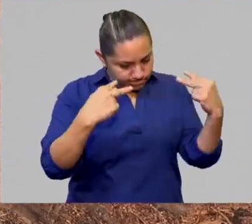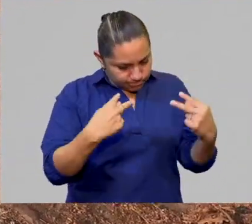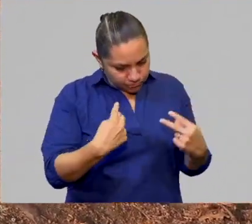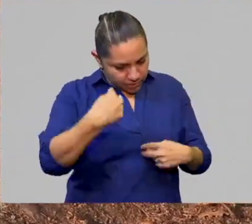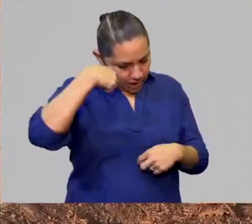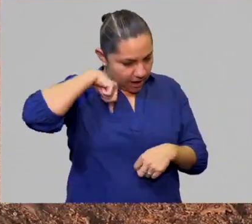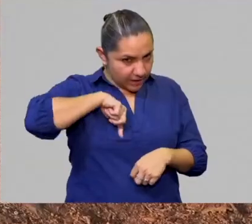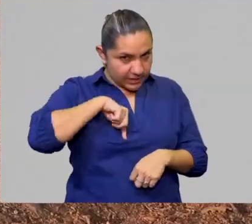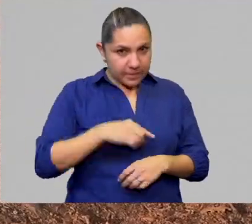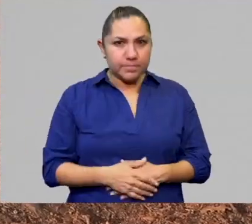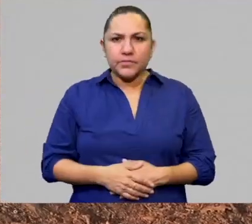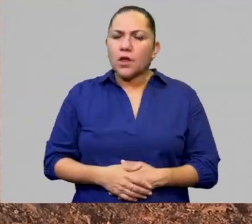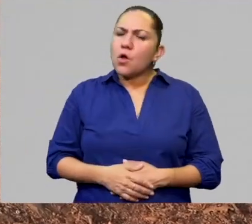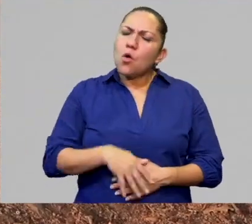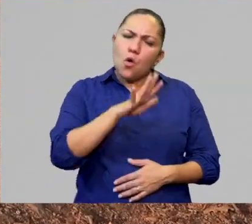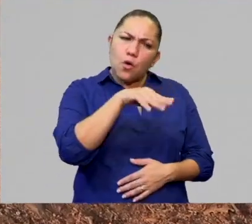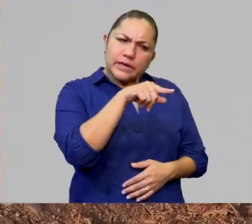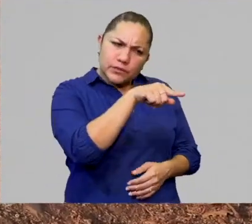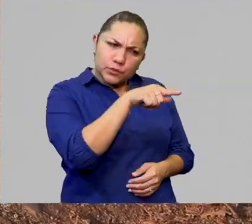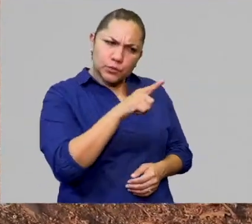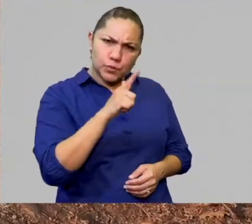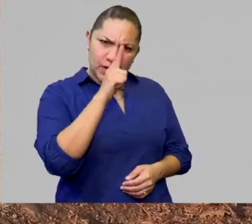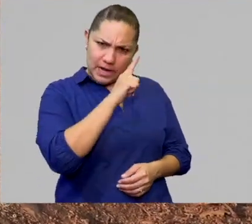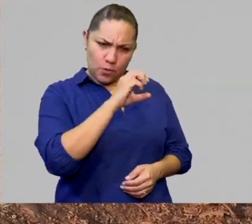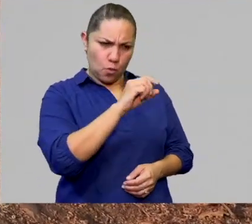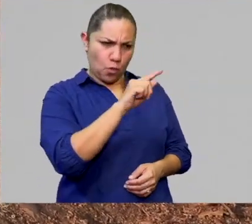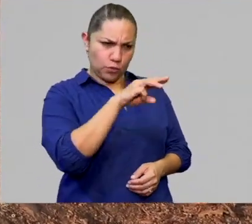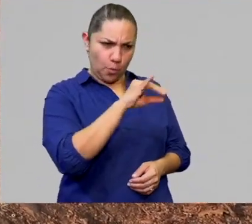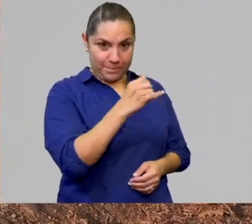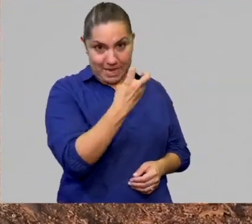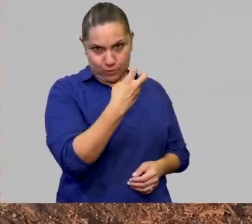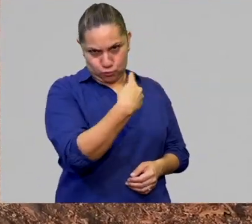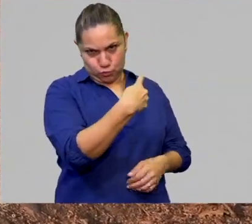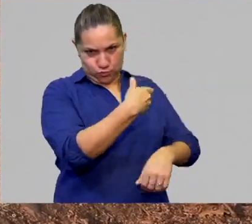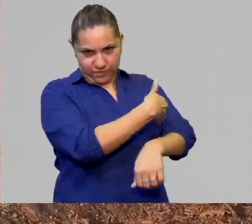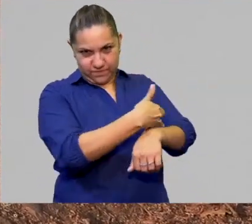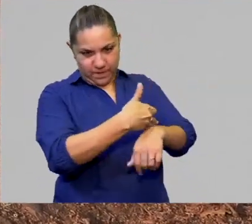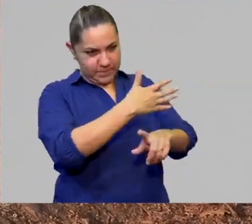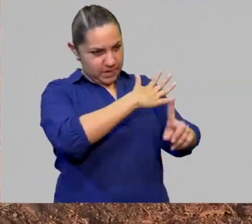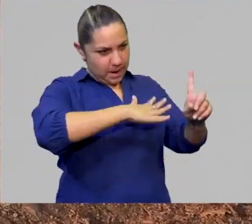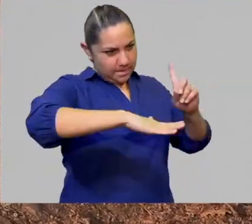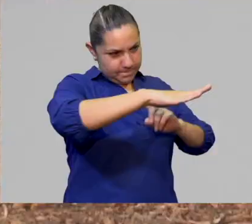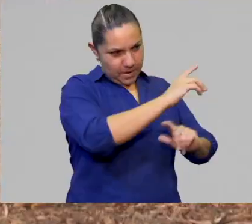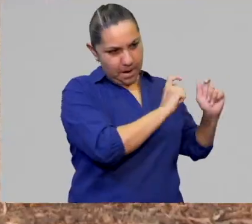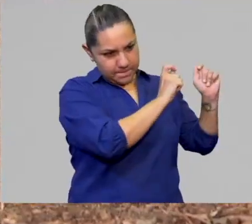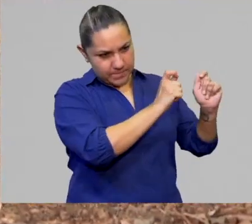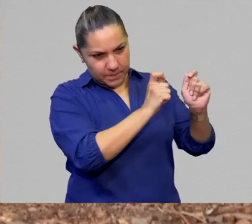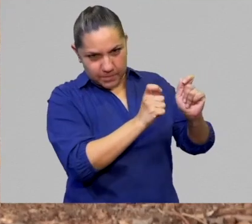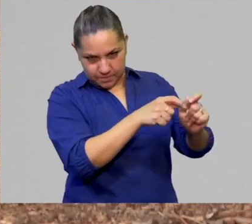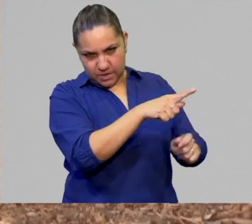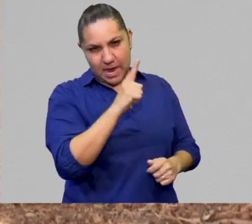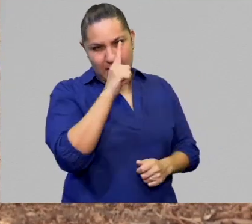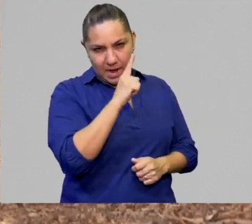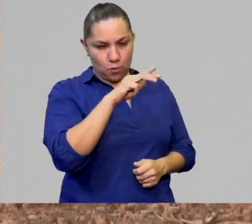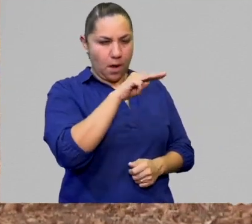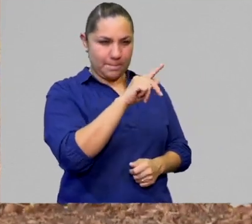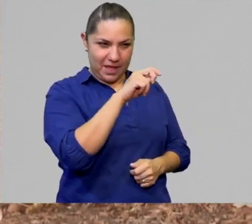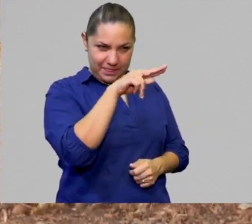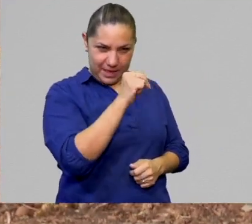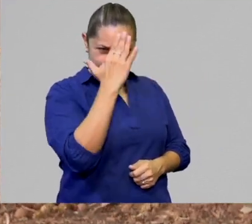lengua otomí, que originalmente es tu lengua materna, ¿cómo encontraste